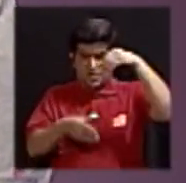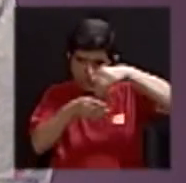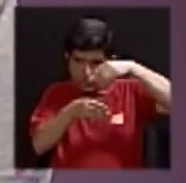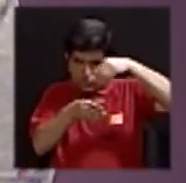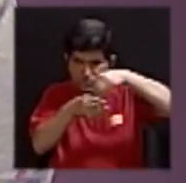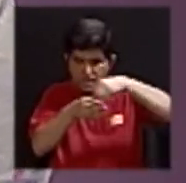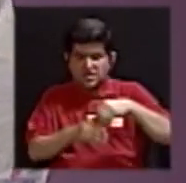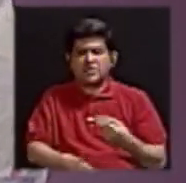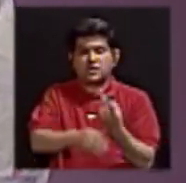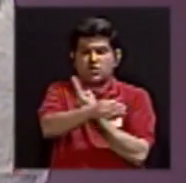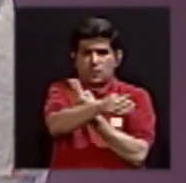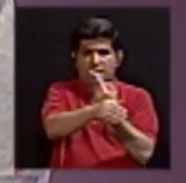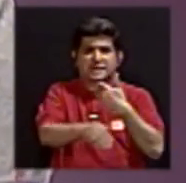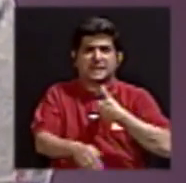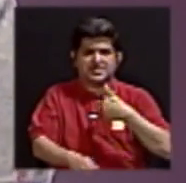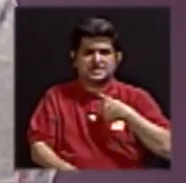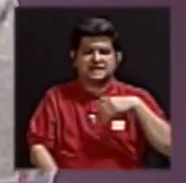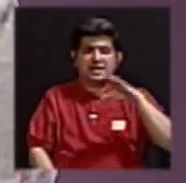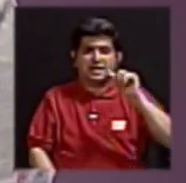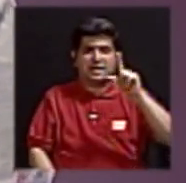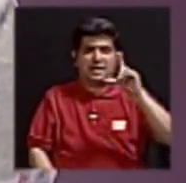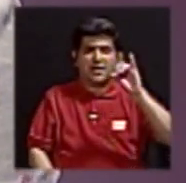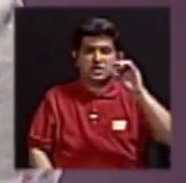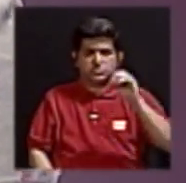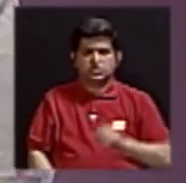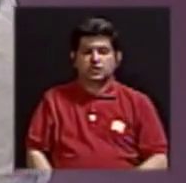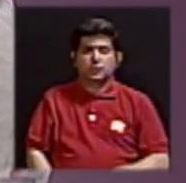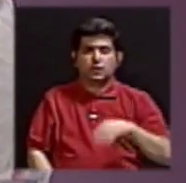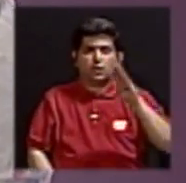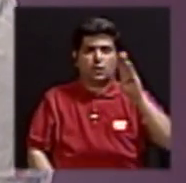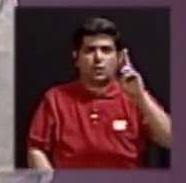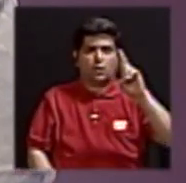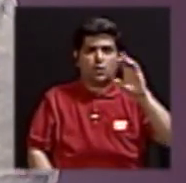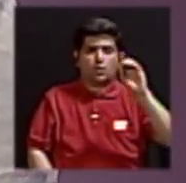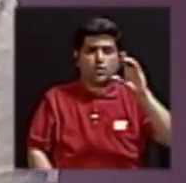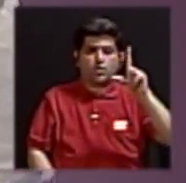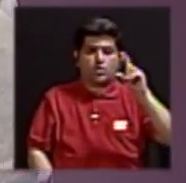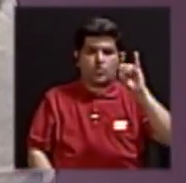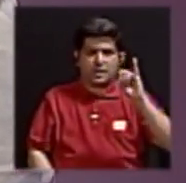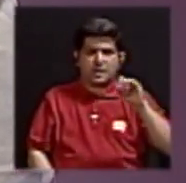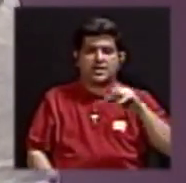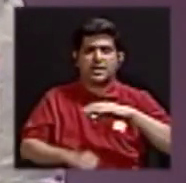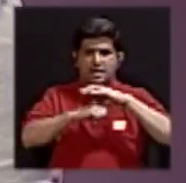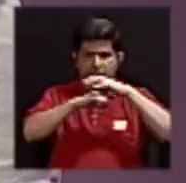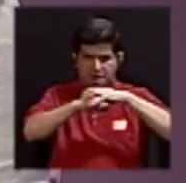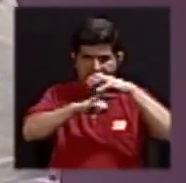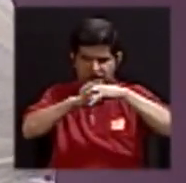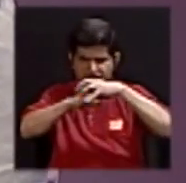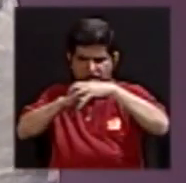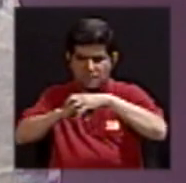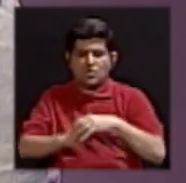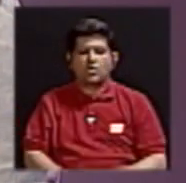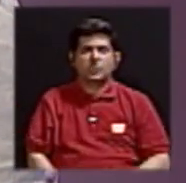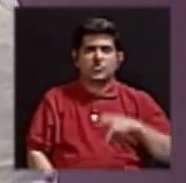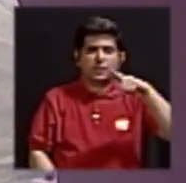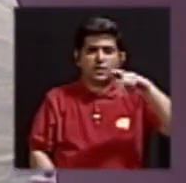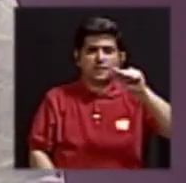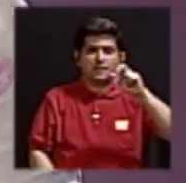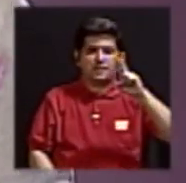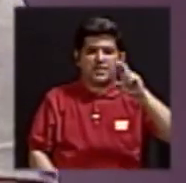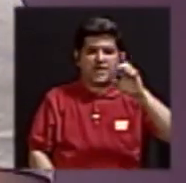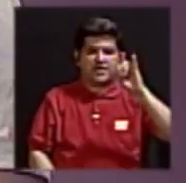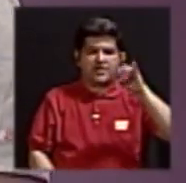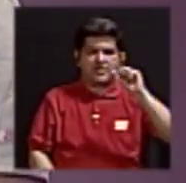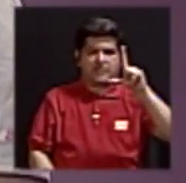vegetales que tienen calcio, como el brócoli, el repollo, el perejil, ¿verdad?